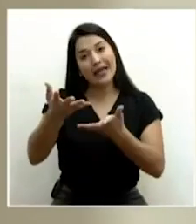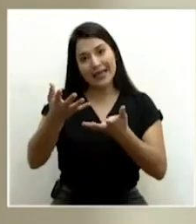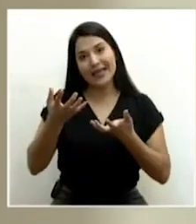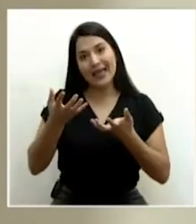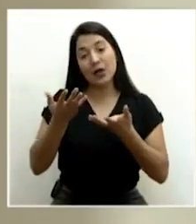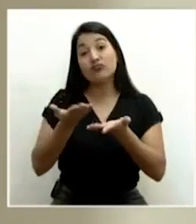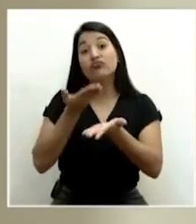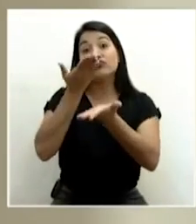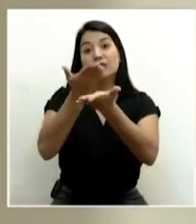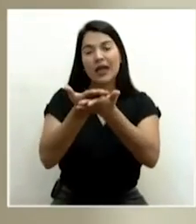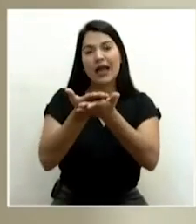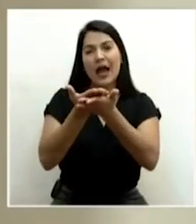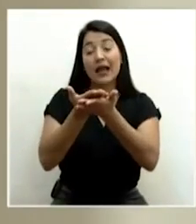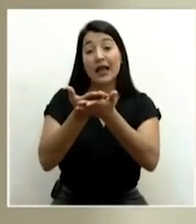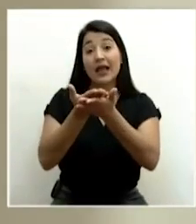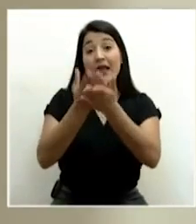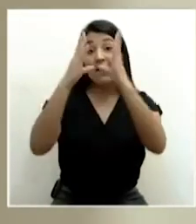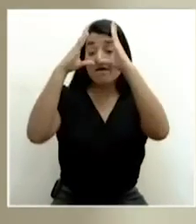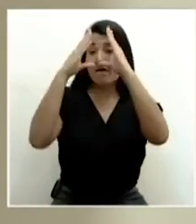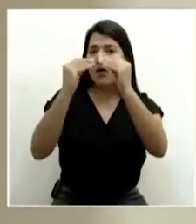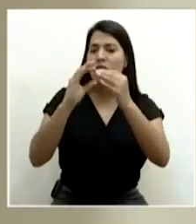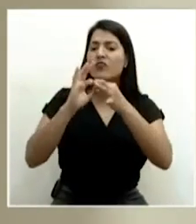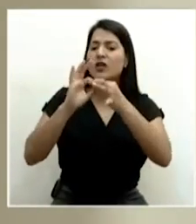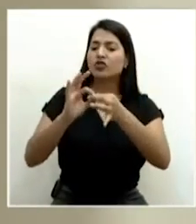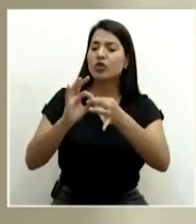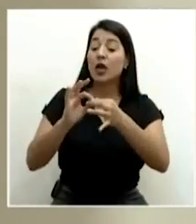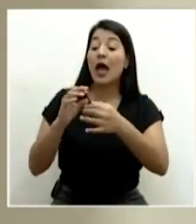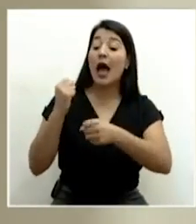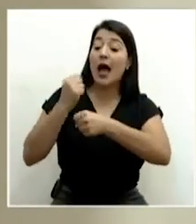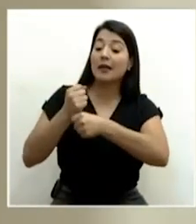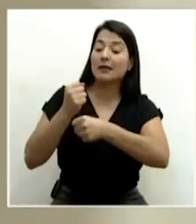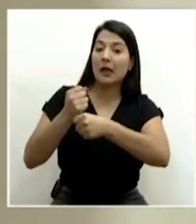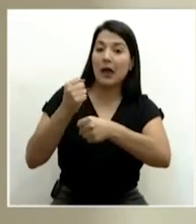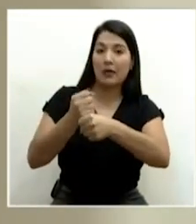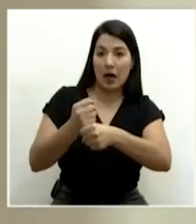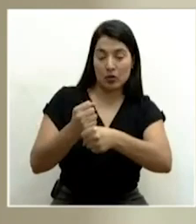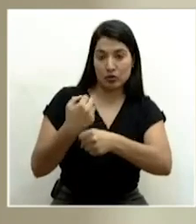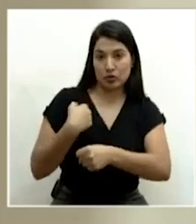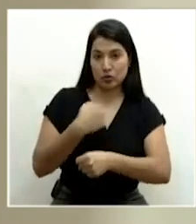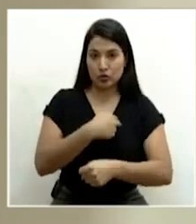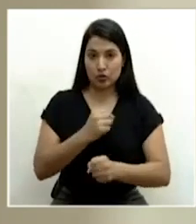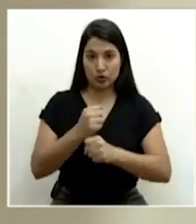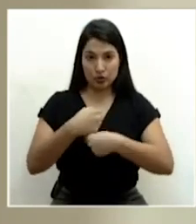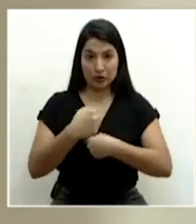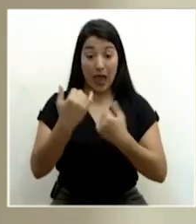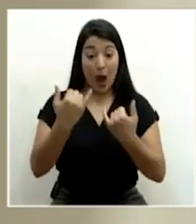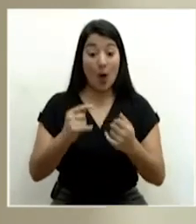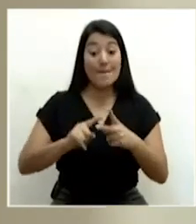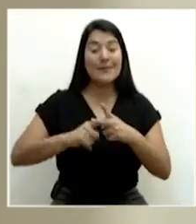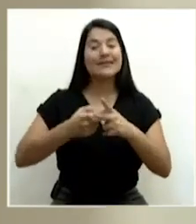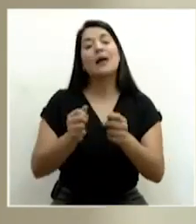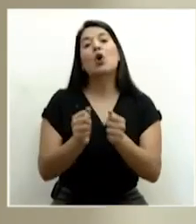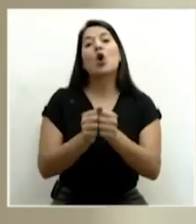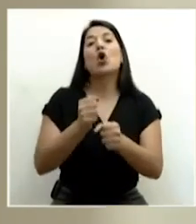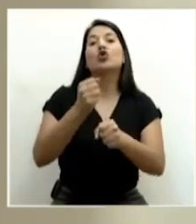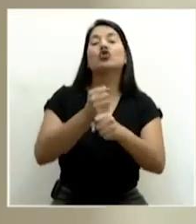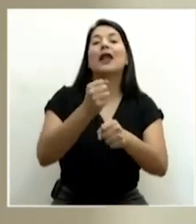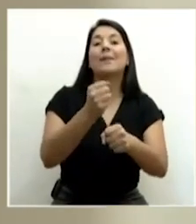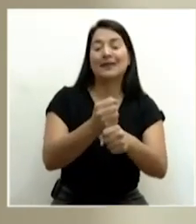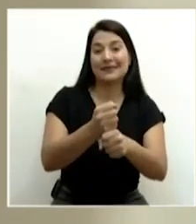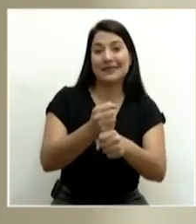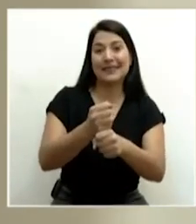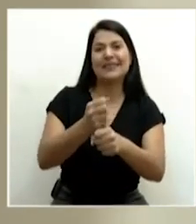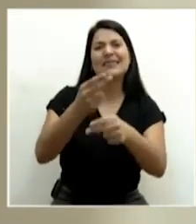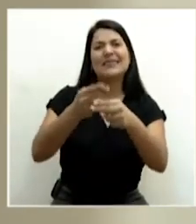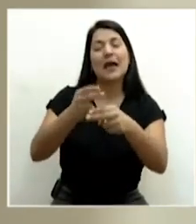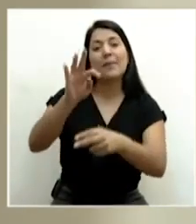informes sobre trabajos que se han venido haciendo. Voy a empezar con con el detamizaje, lo que son las pruebas